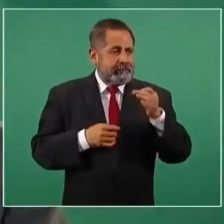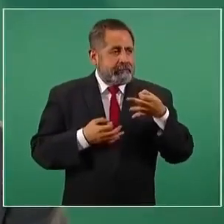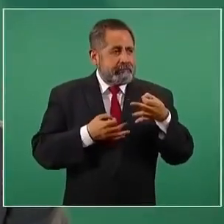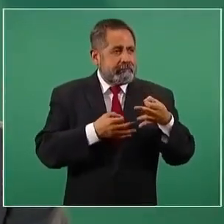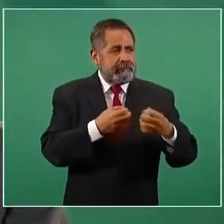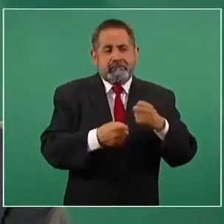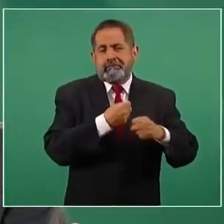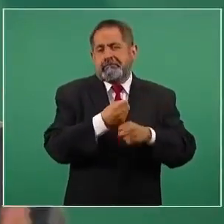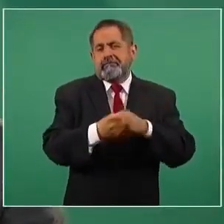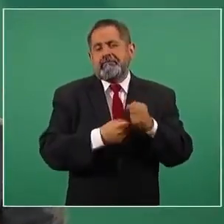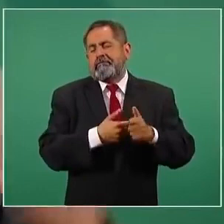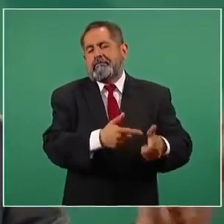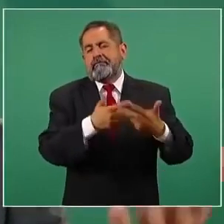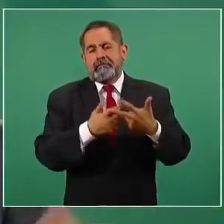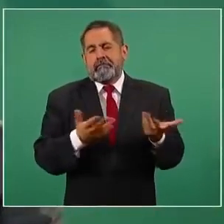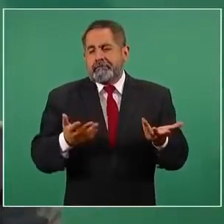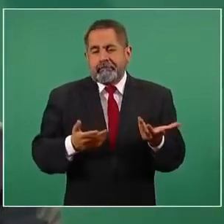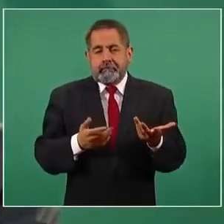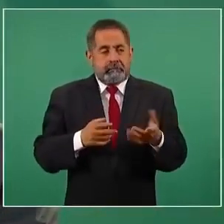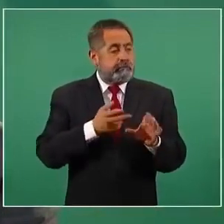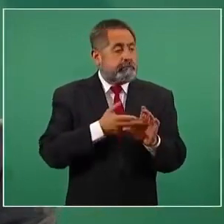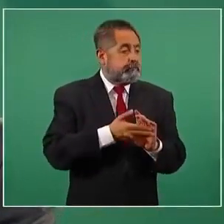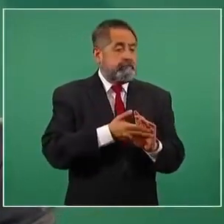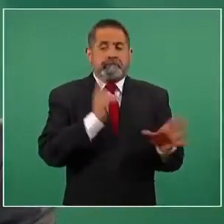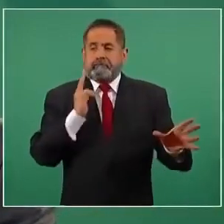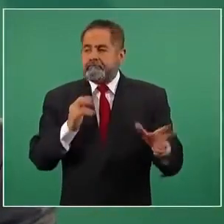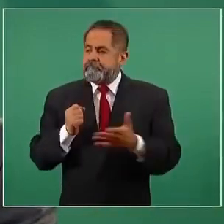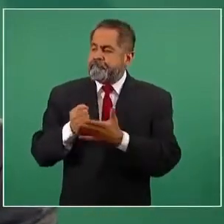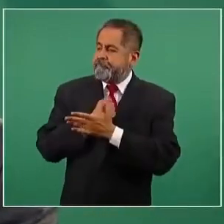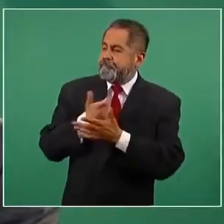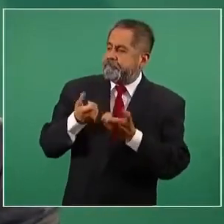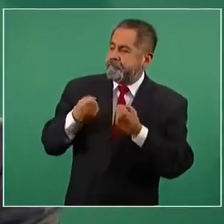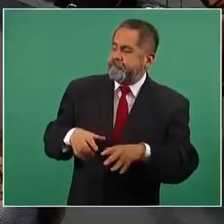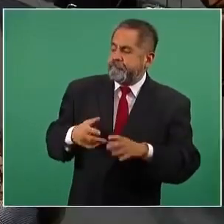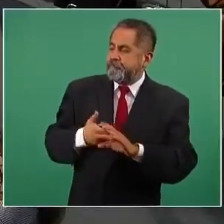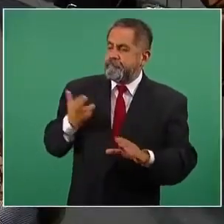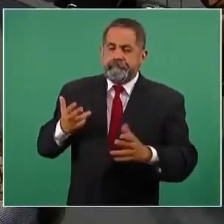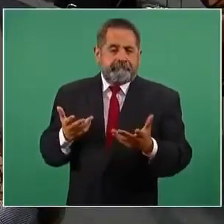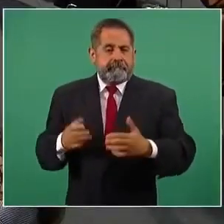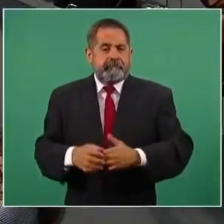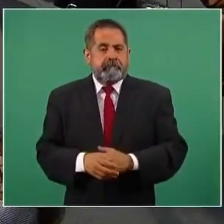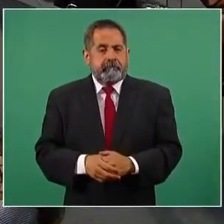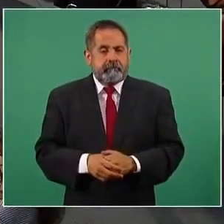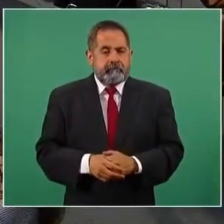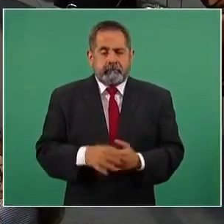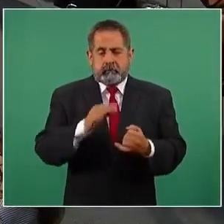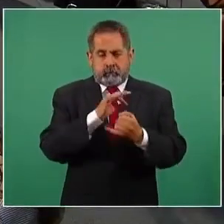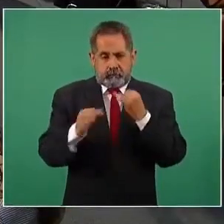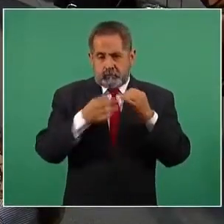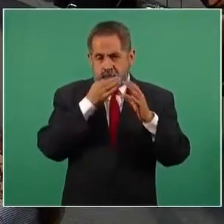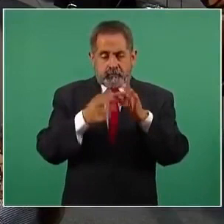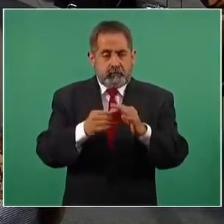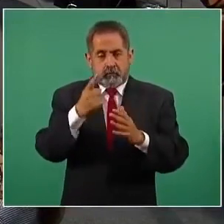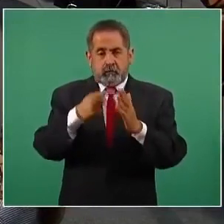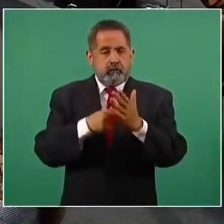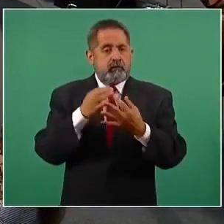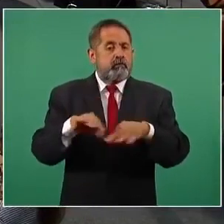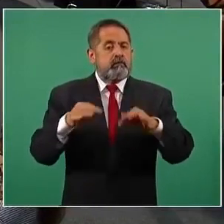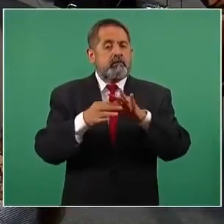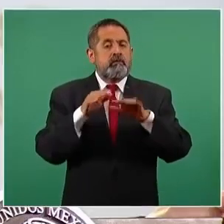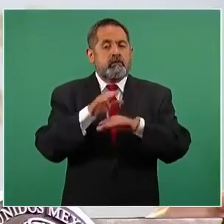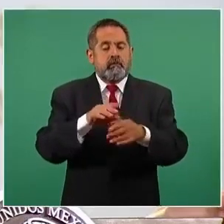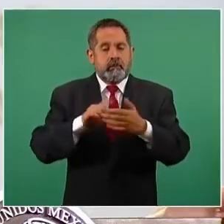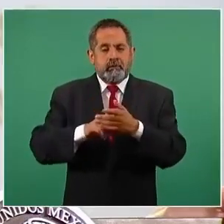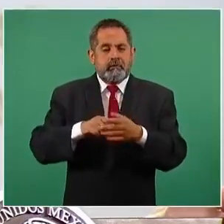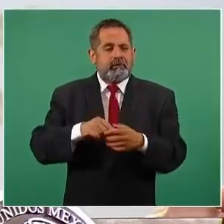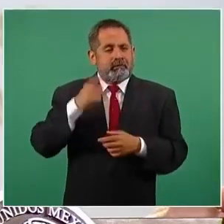la industria tabacalera por las distintas acciones que se han tenido. Termino diciendo un elemento crucial, que son los